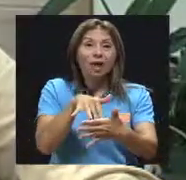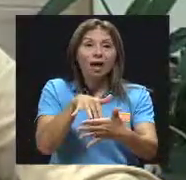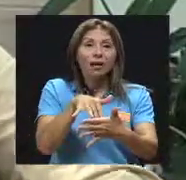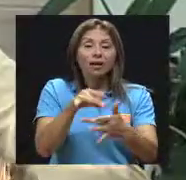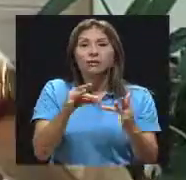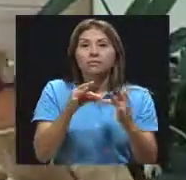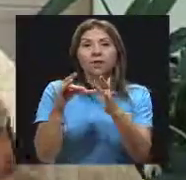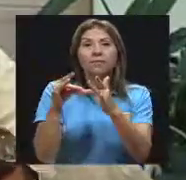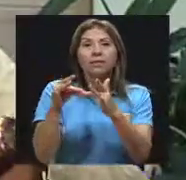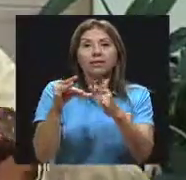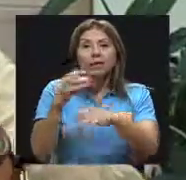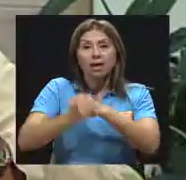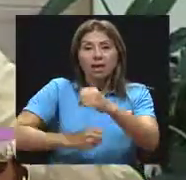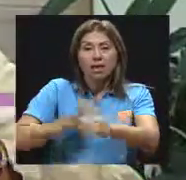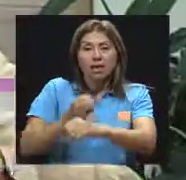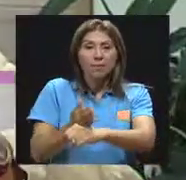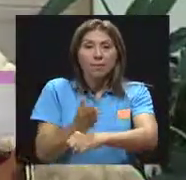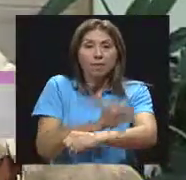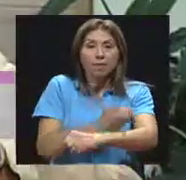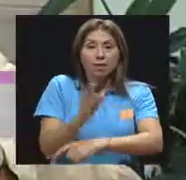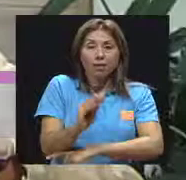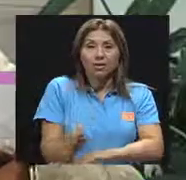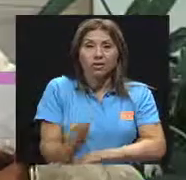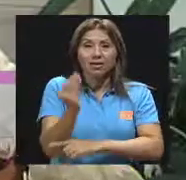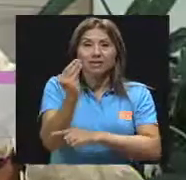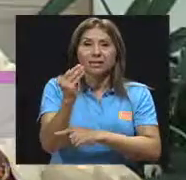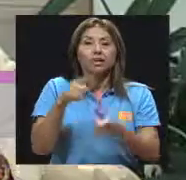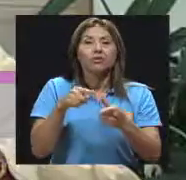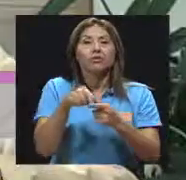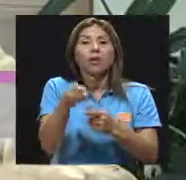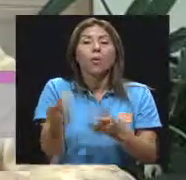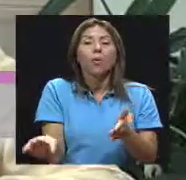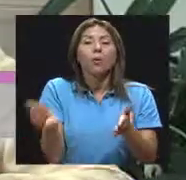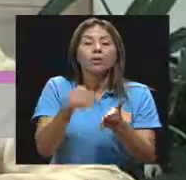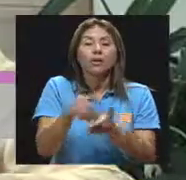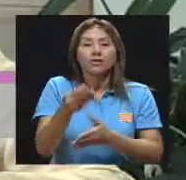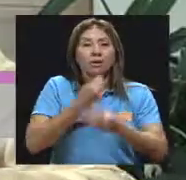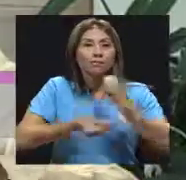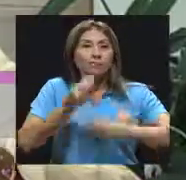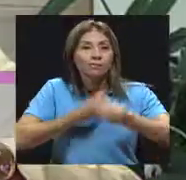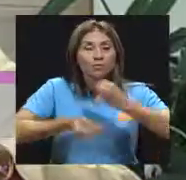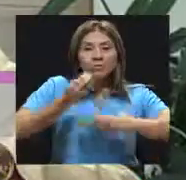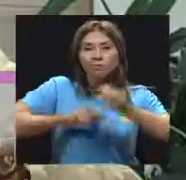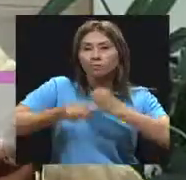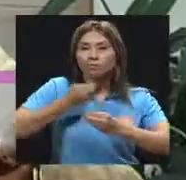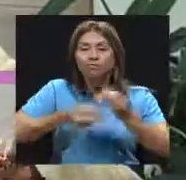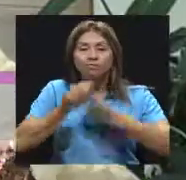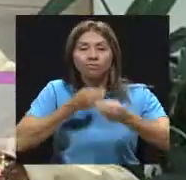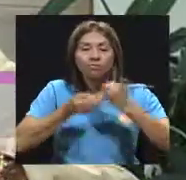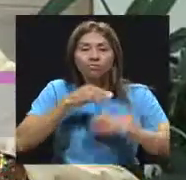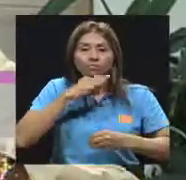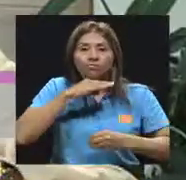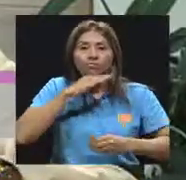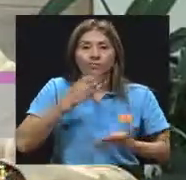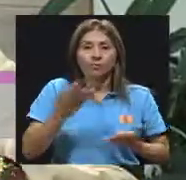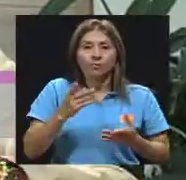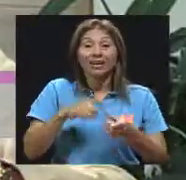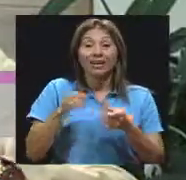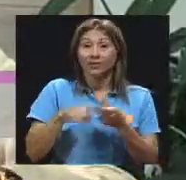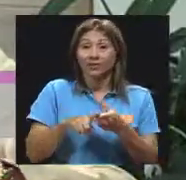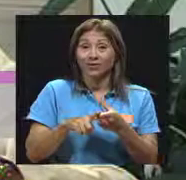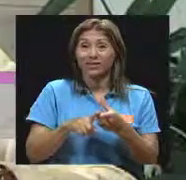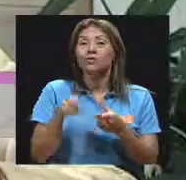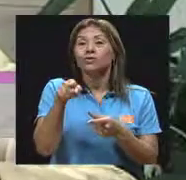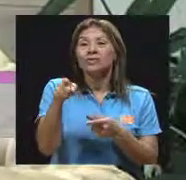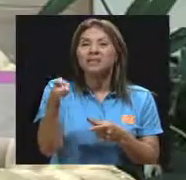nuevamente. Entonces, ahí retomando un poco la pregunta suya de qué debe ser diferente. La alimentación de un niño en